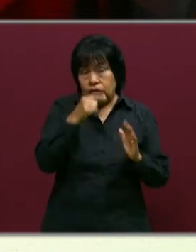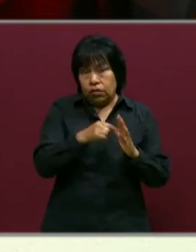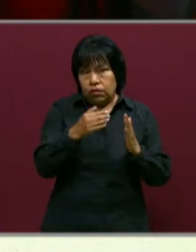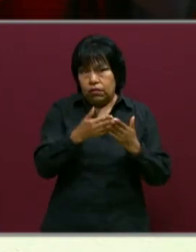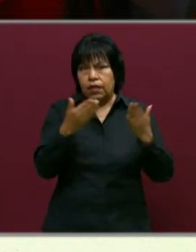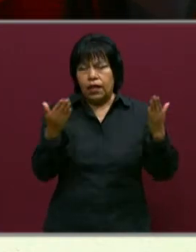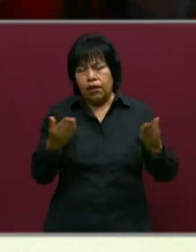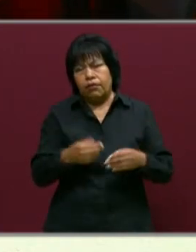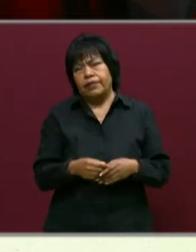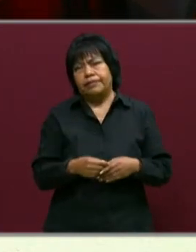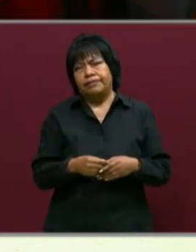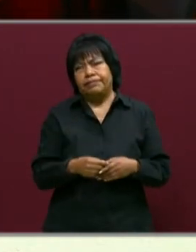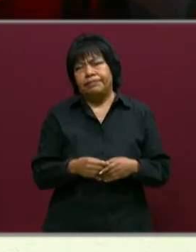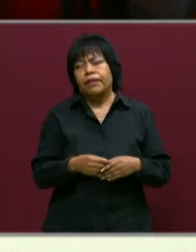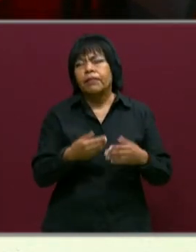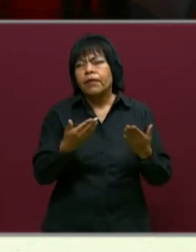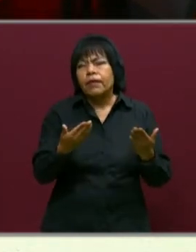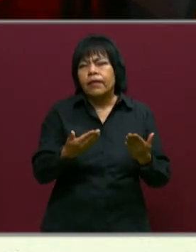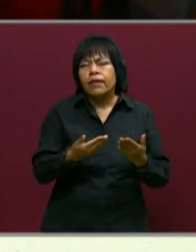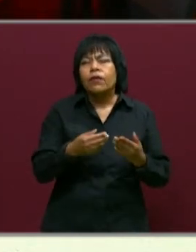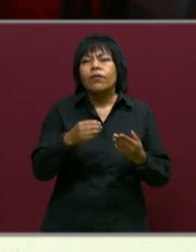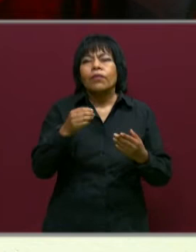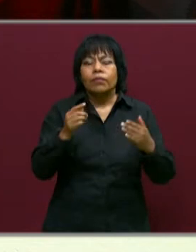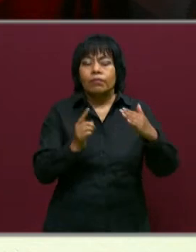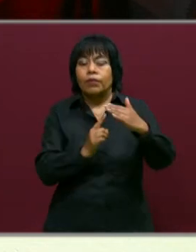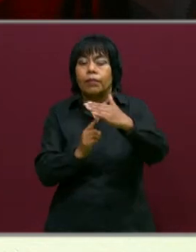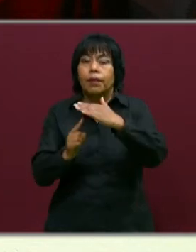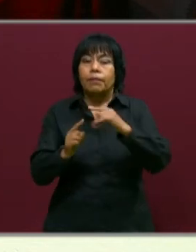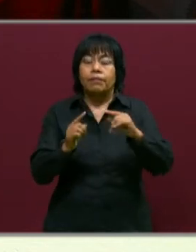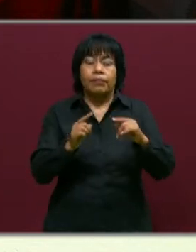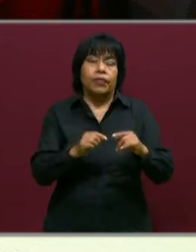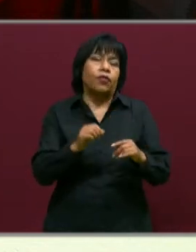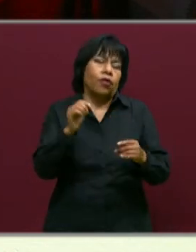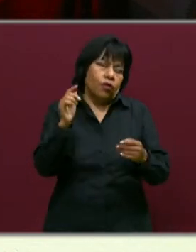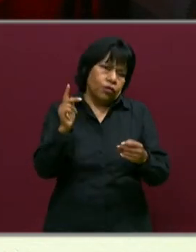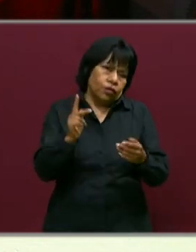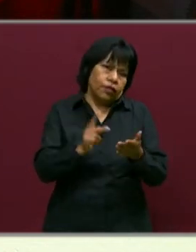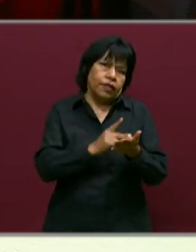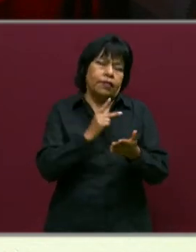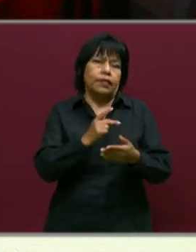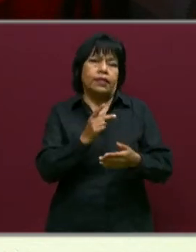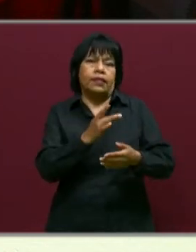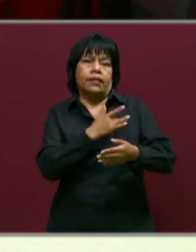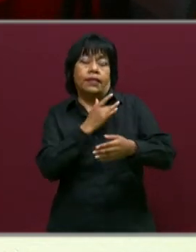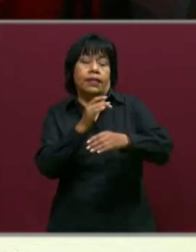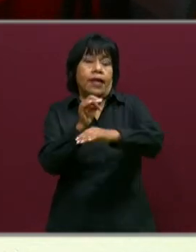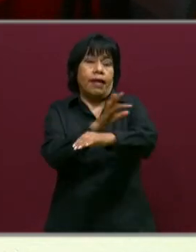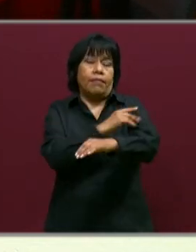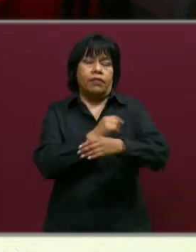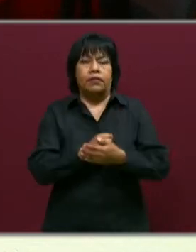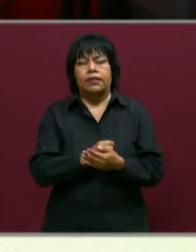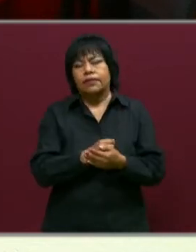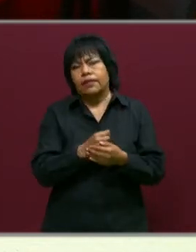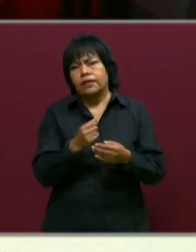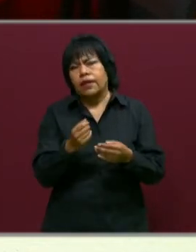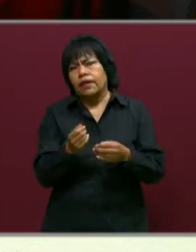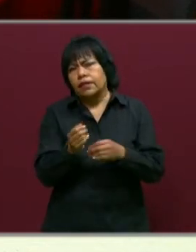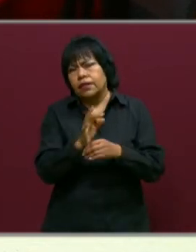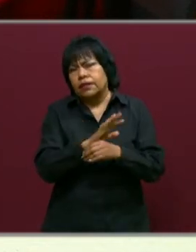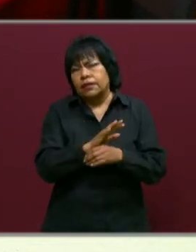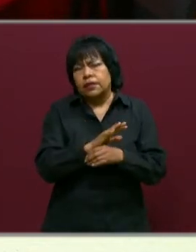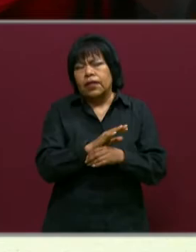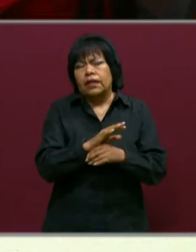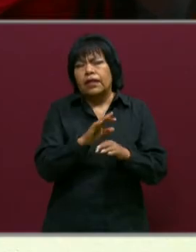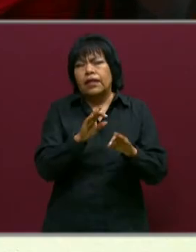y por la situación actual que estamos viviendo, se vuelve a retomar por eso las emociones, ya que desde el confinamiento, el trabajo a